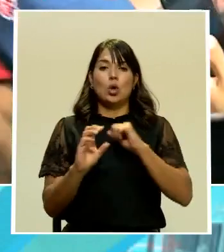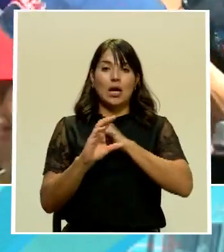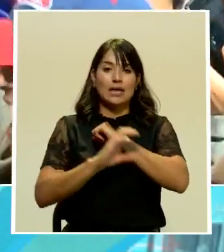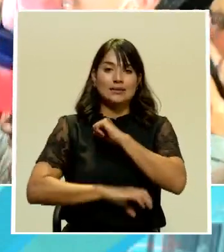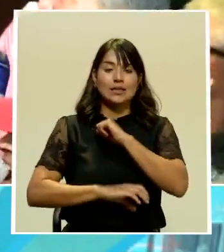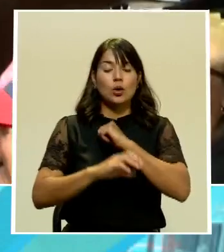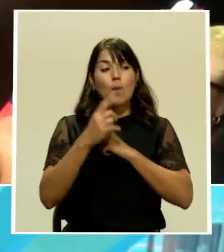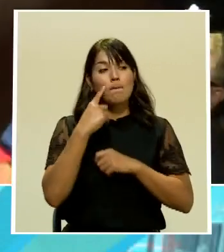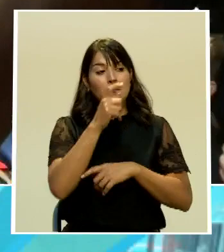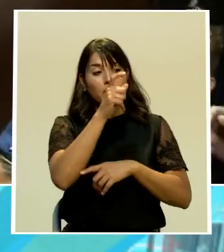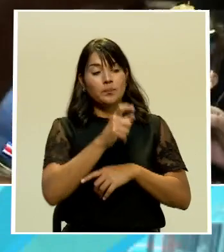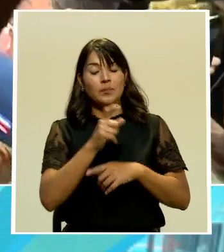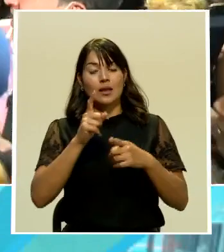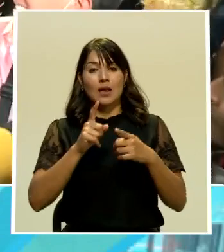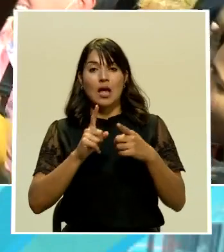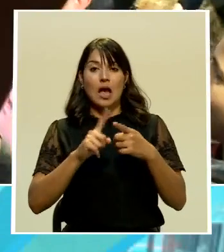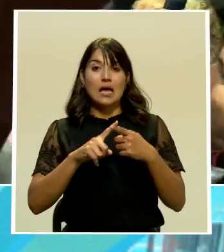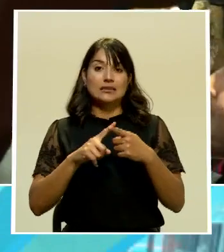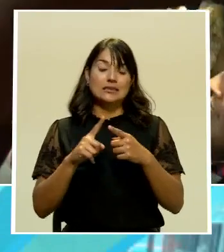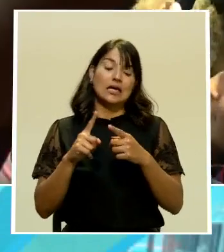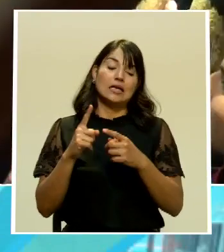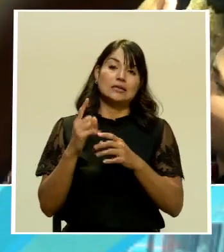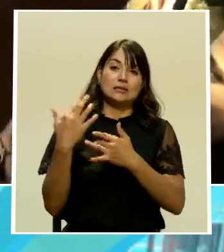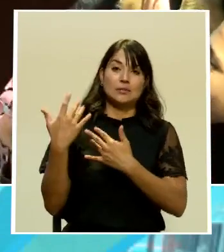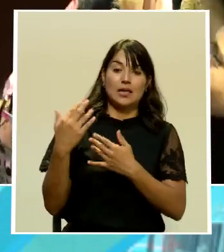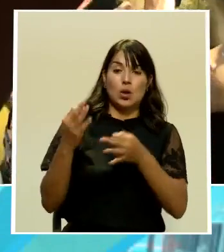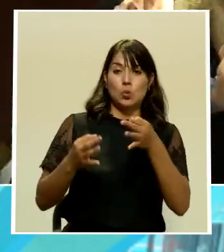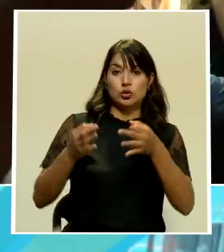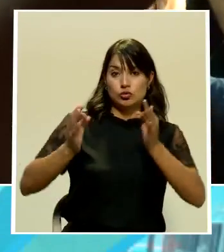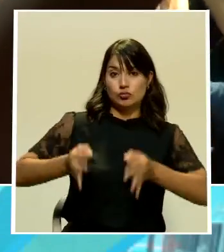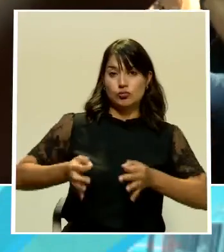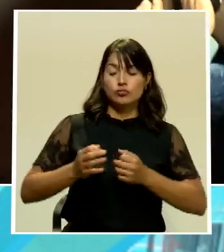por el juzgado penal del primer circuito judicial de San José